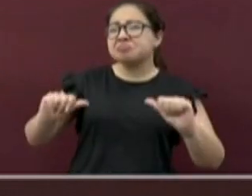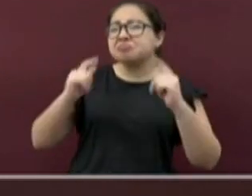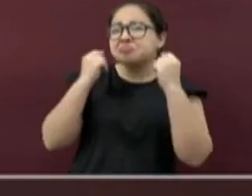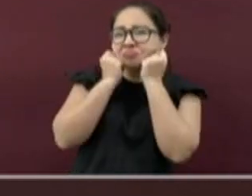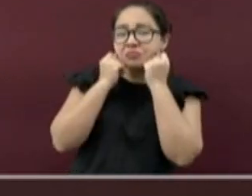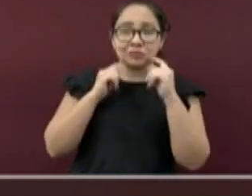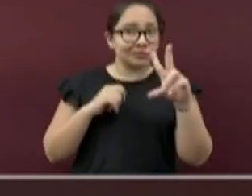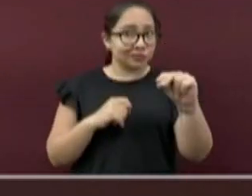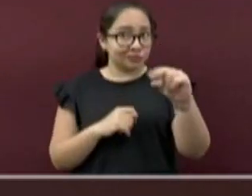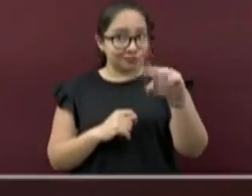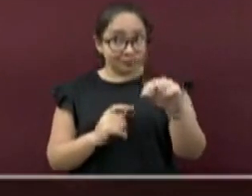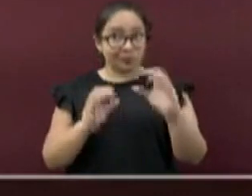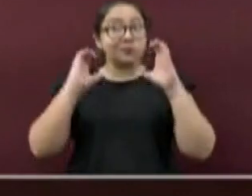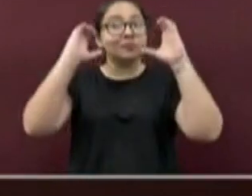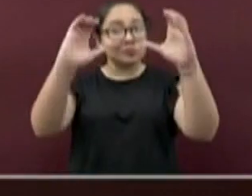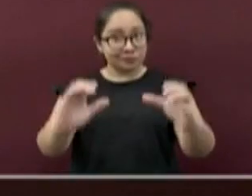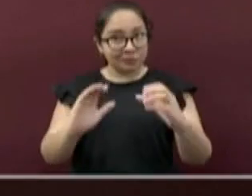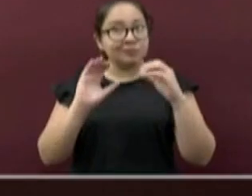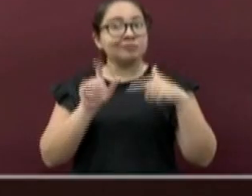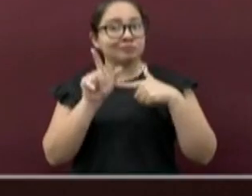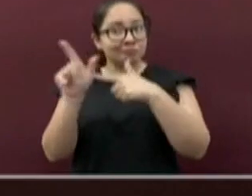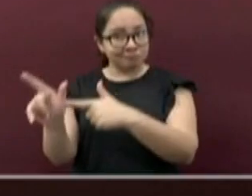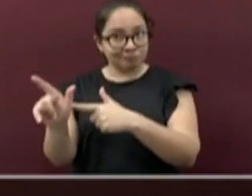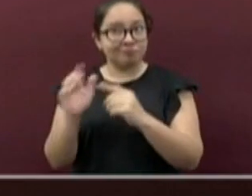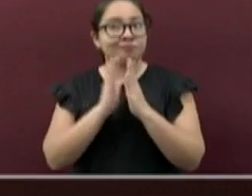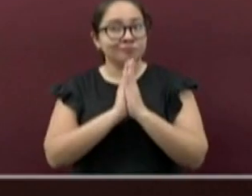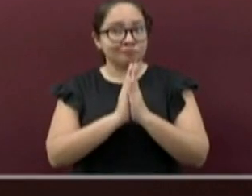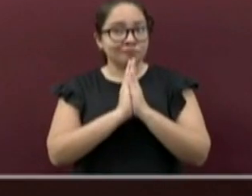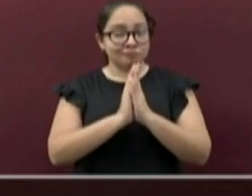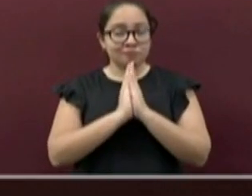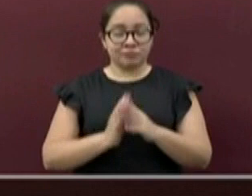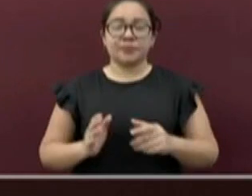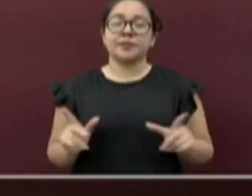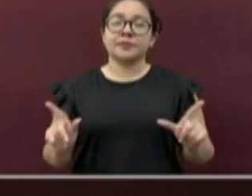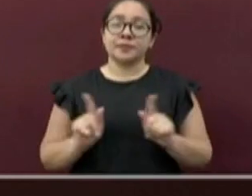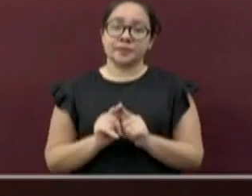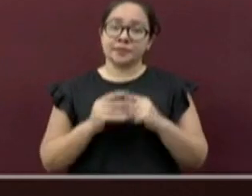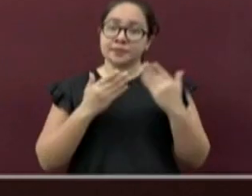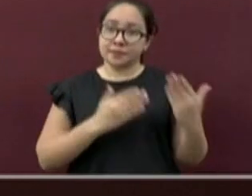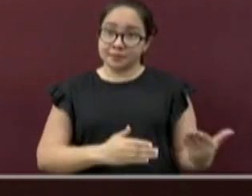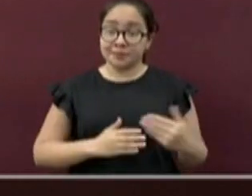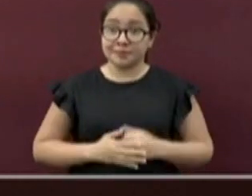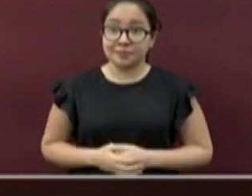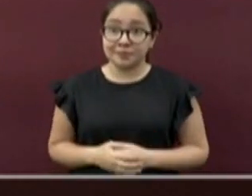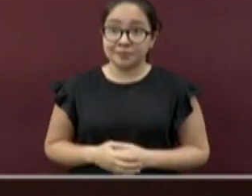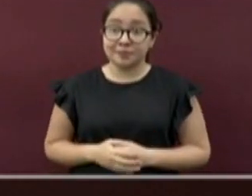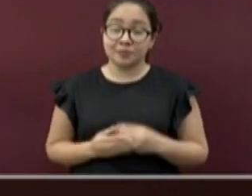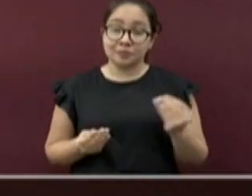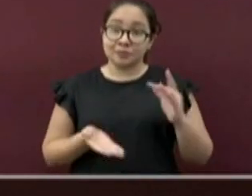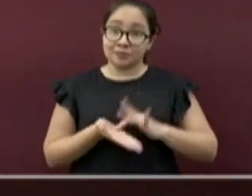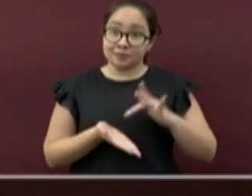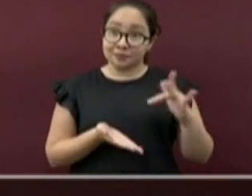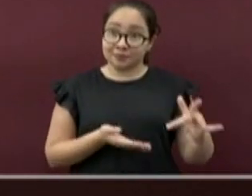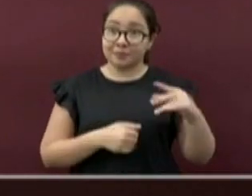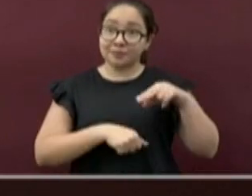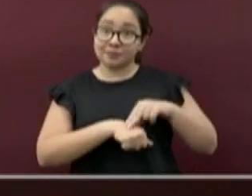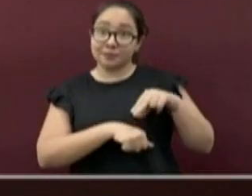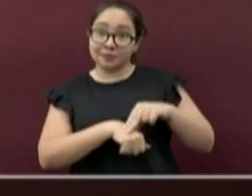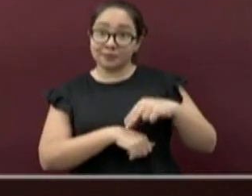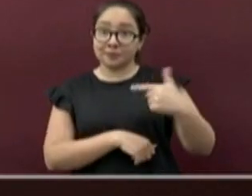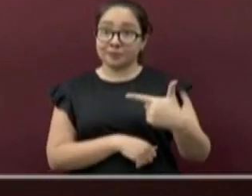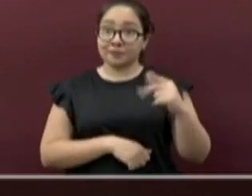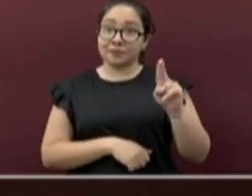afloje las medidas de protección. Por mi parte es todo. Regreso el uso de la voz al doctor Salvador Beristain. Muchas gracias, doctora